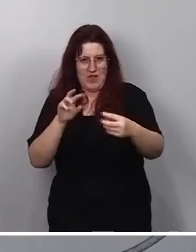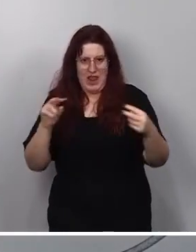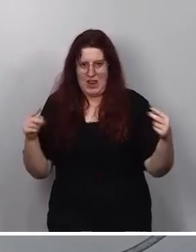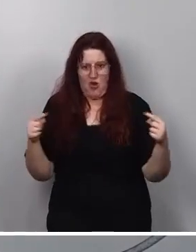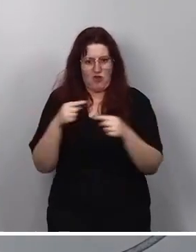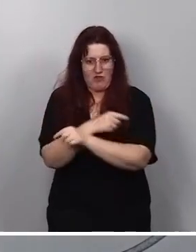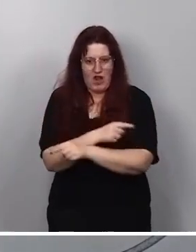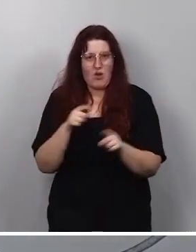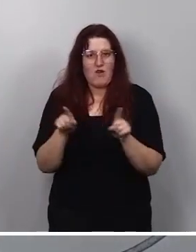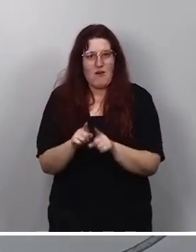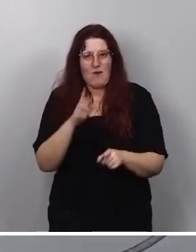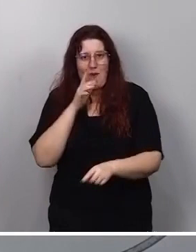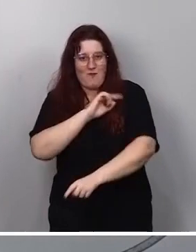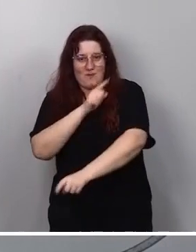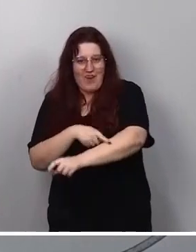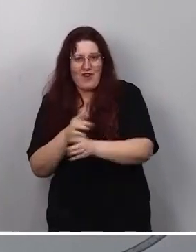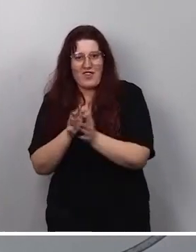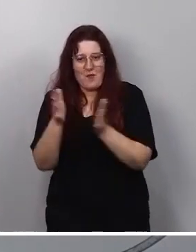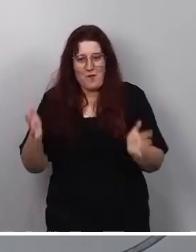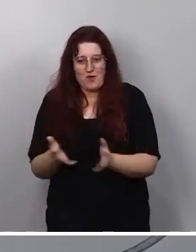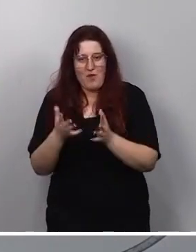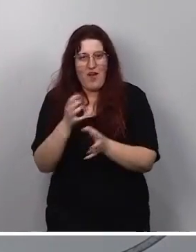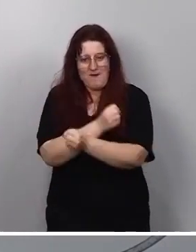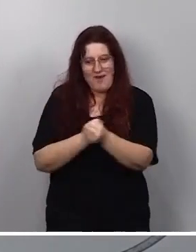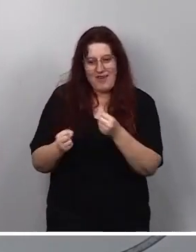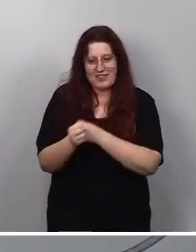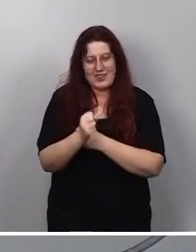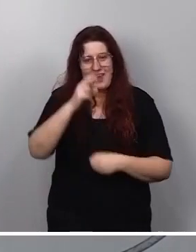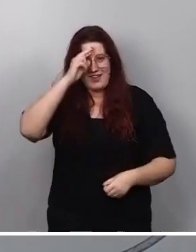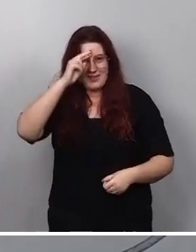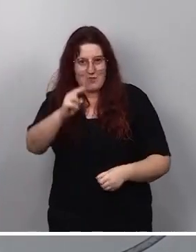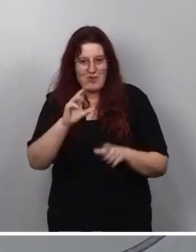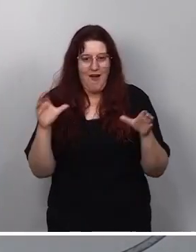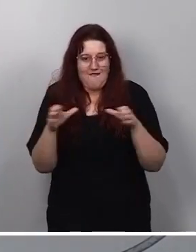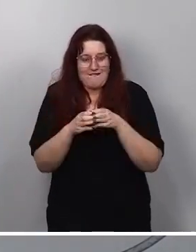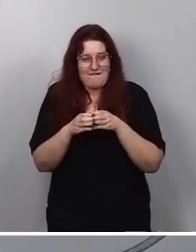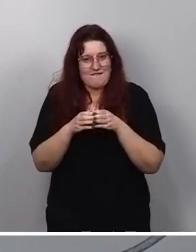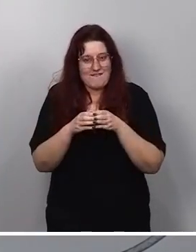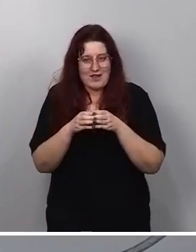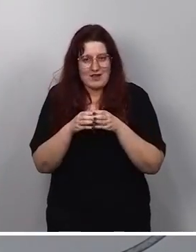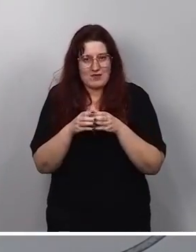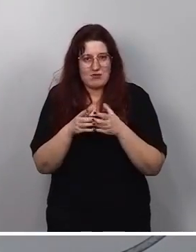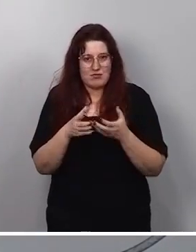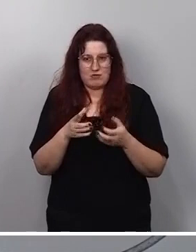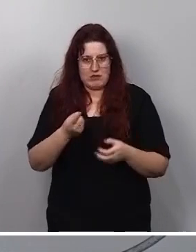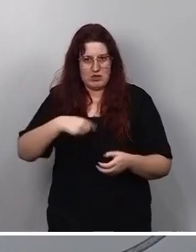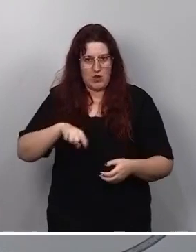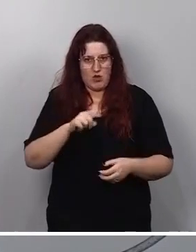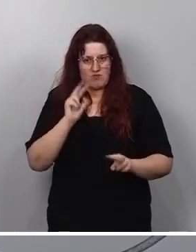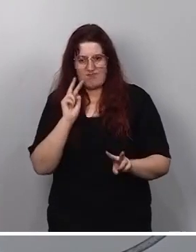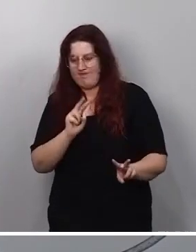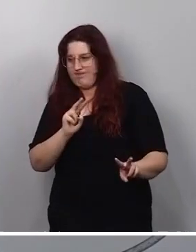esa empatía, que es ese respeto, que es ese espíritu de equipo y, por tanto, nuestra condena más